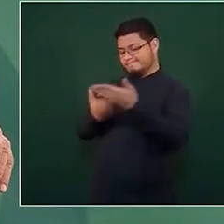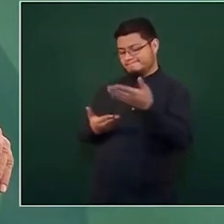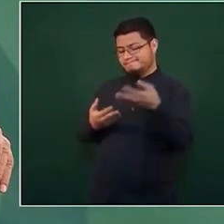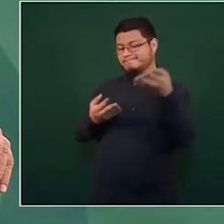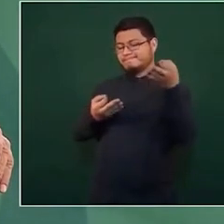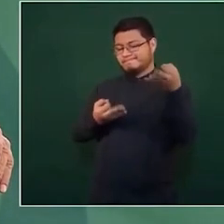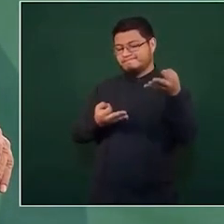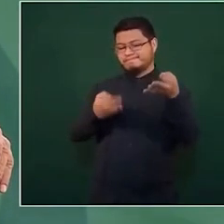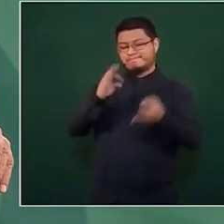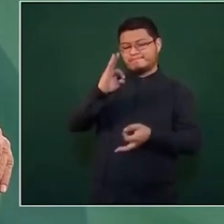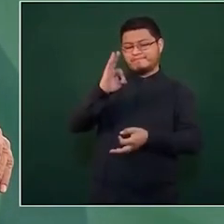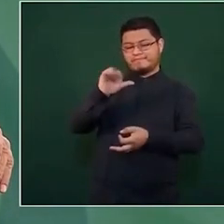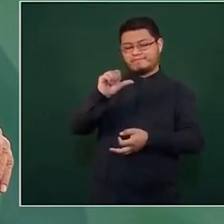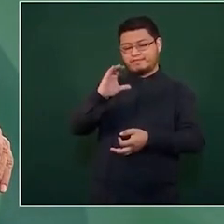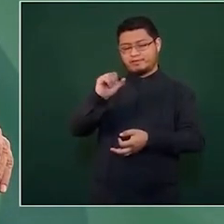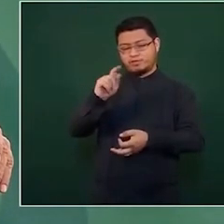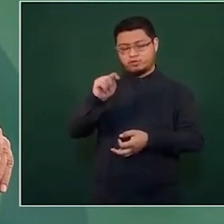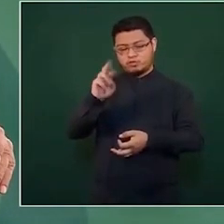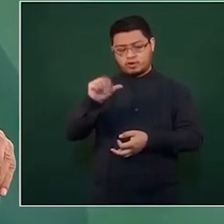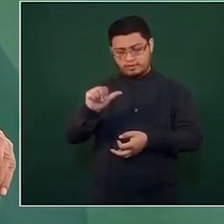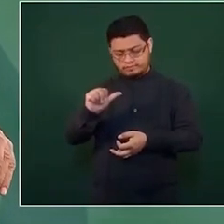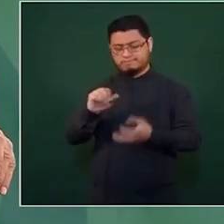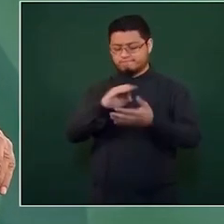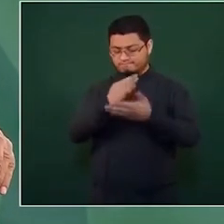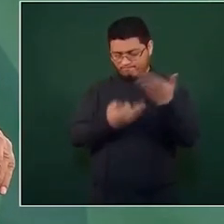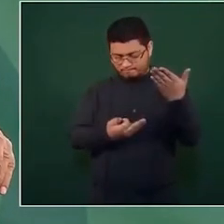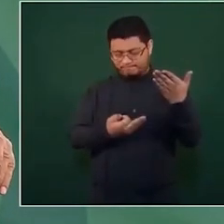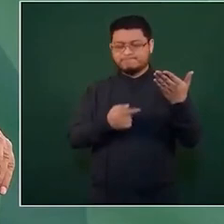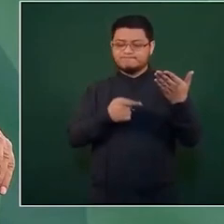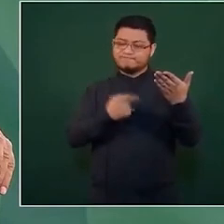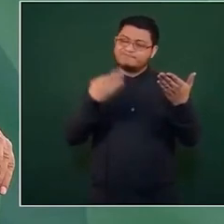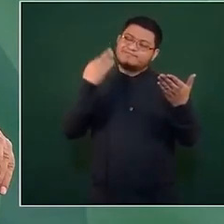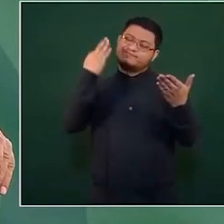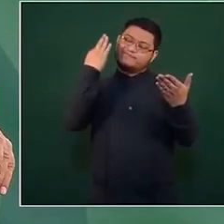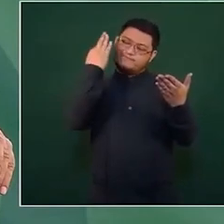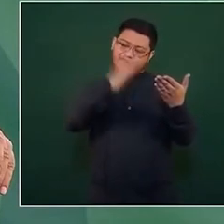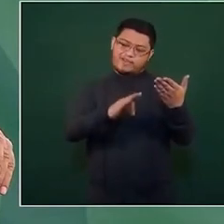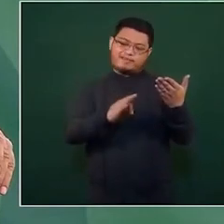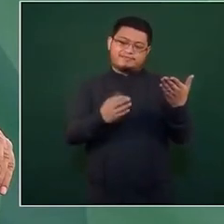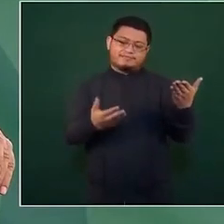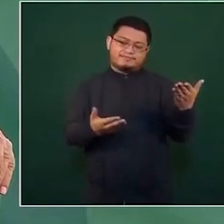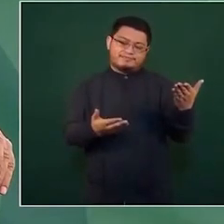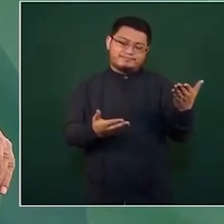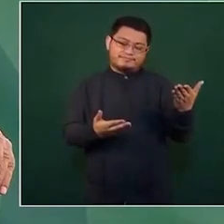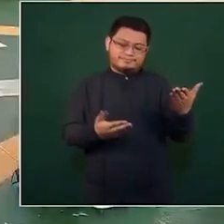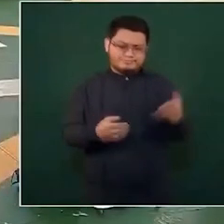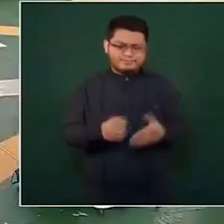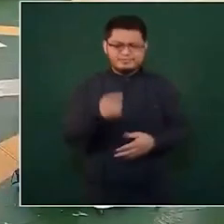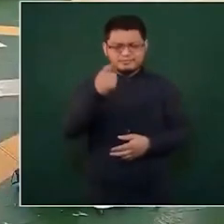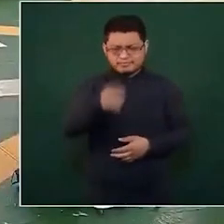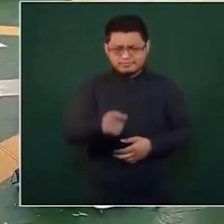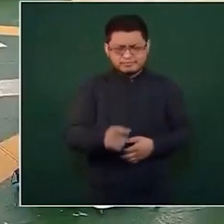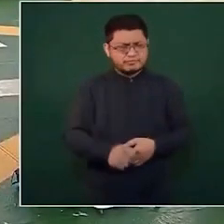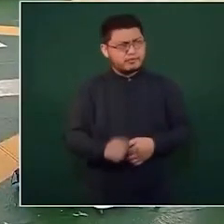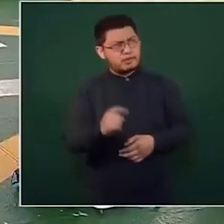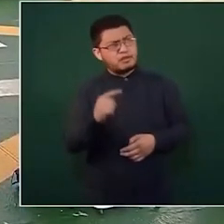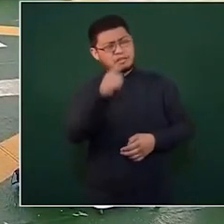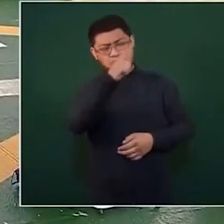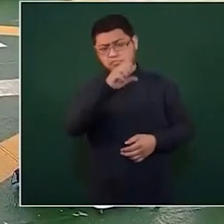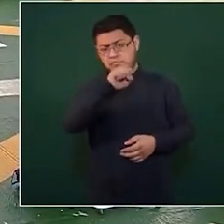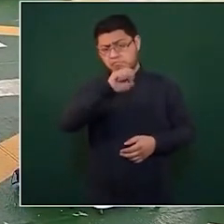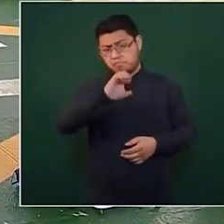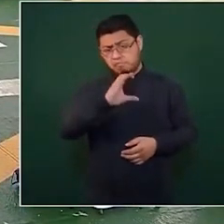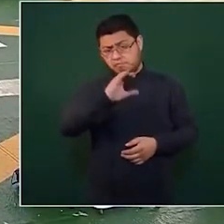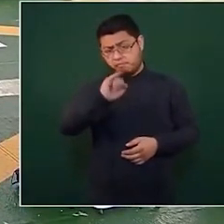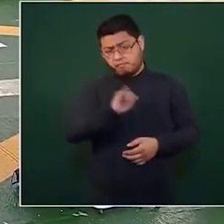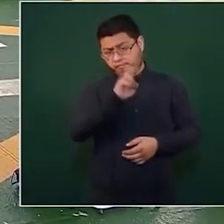¿qué significa eso? porque la corte resuelve de que